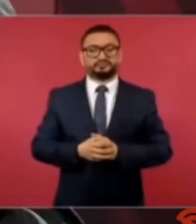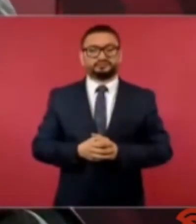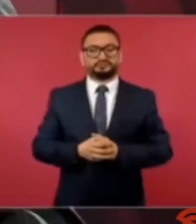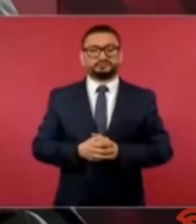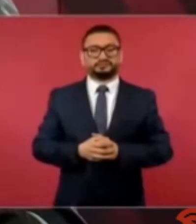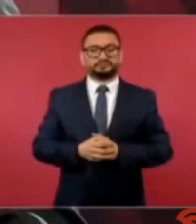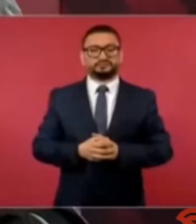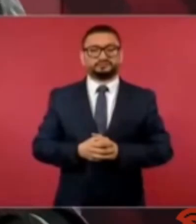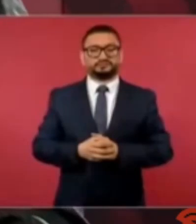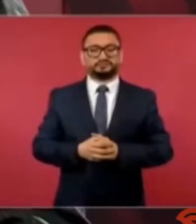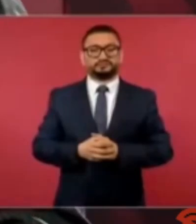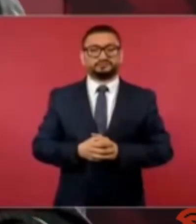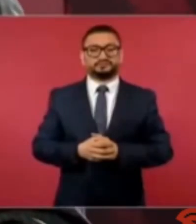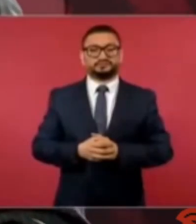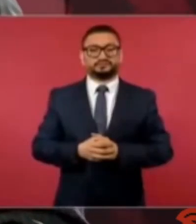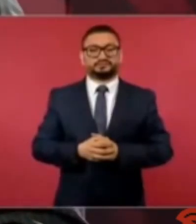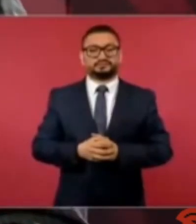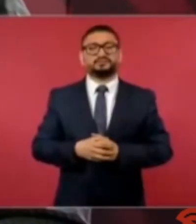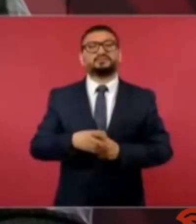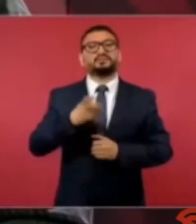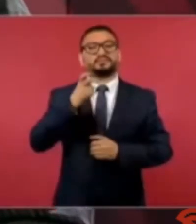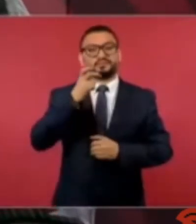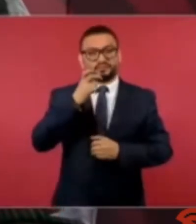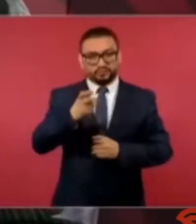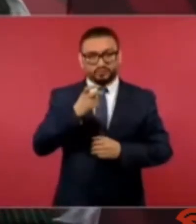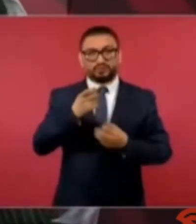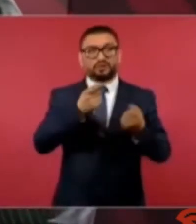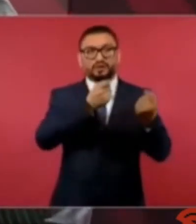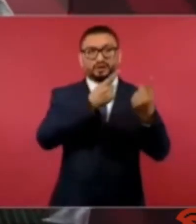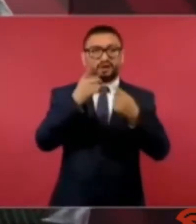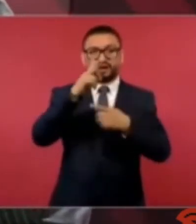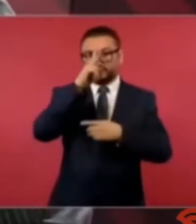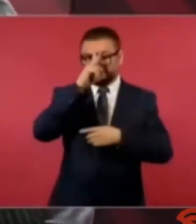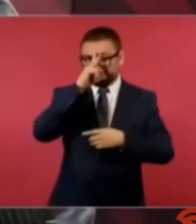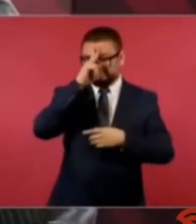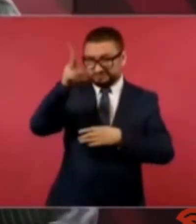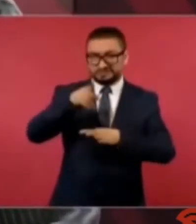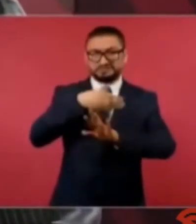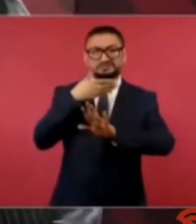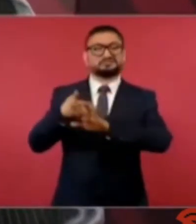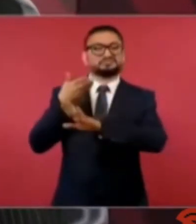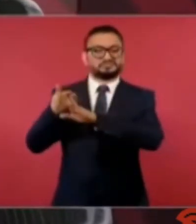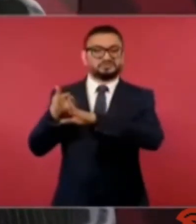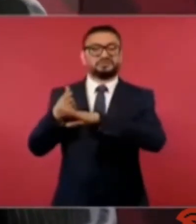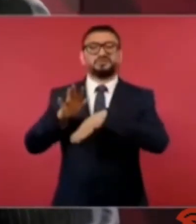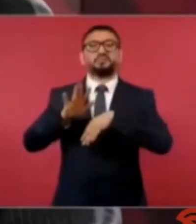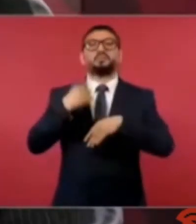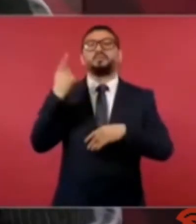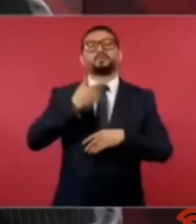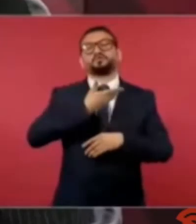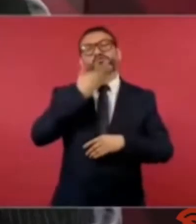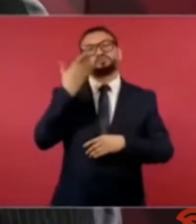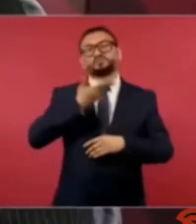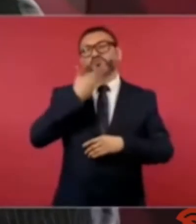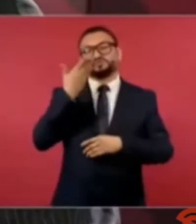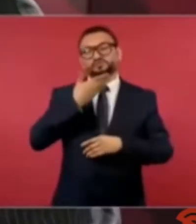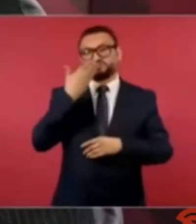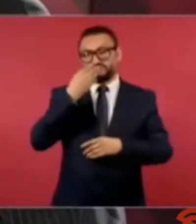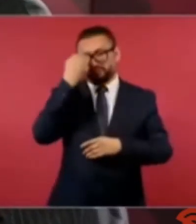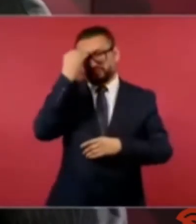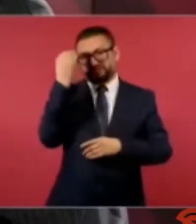entonces muchos casos son venganzas porque es una práctica perversa